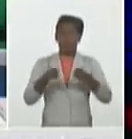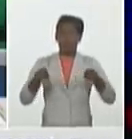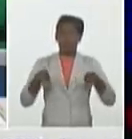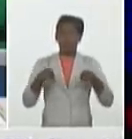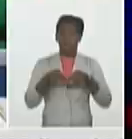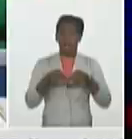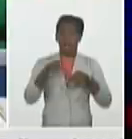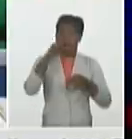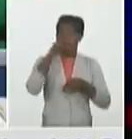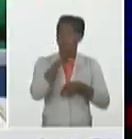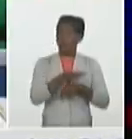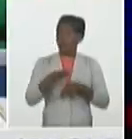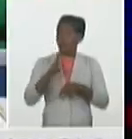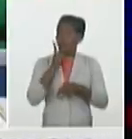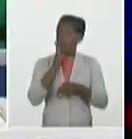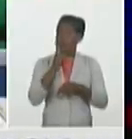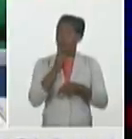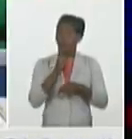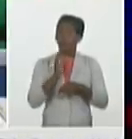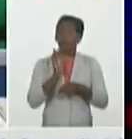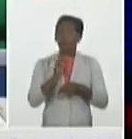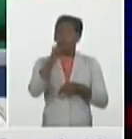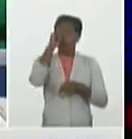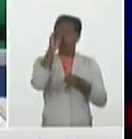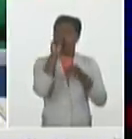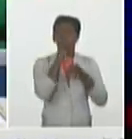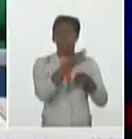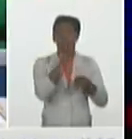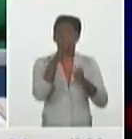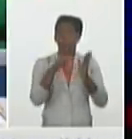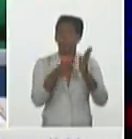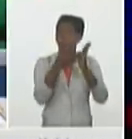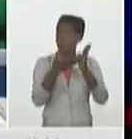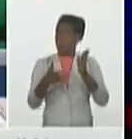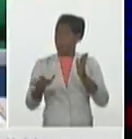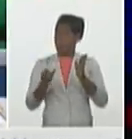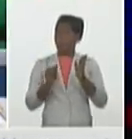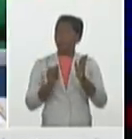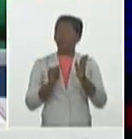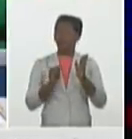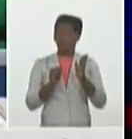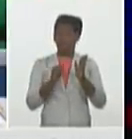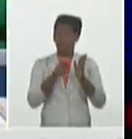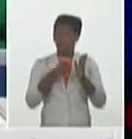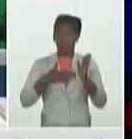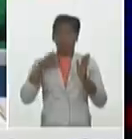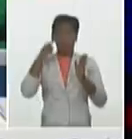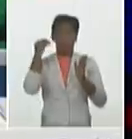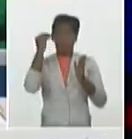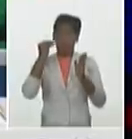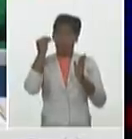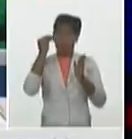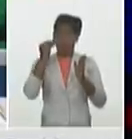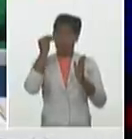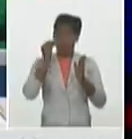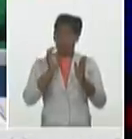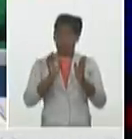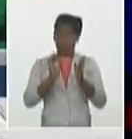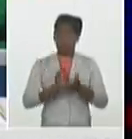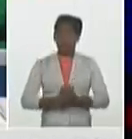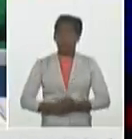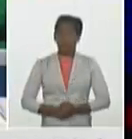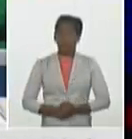hospitales en salas de terapia intensiva en salas de neonatología que realmente es un riesgo elevado.